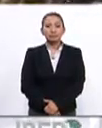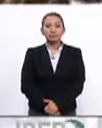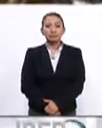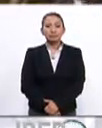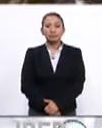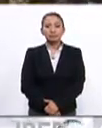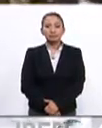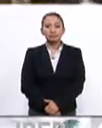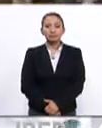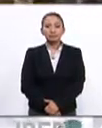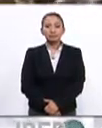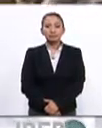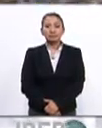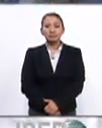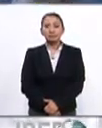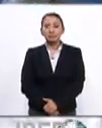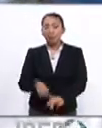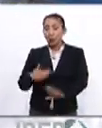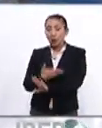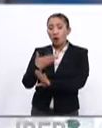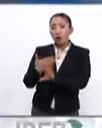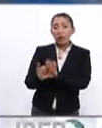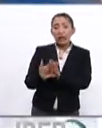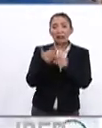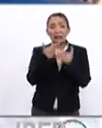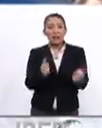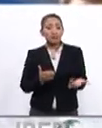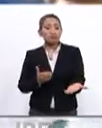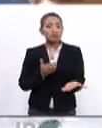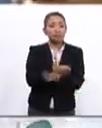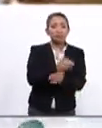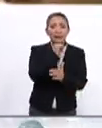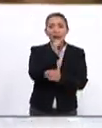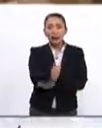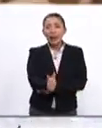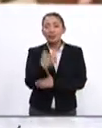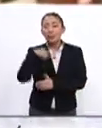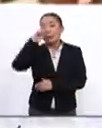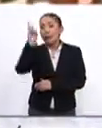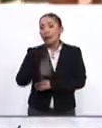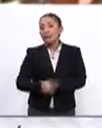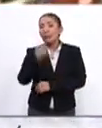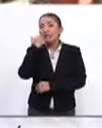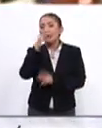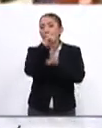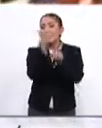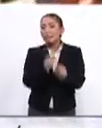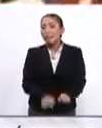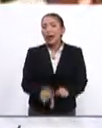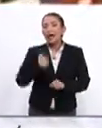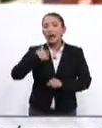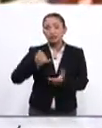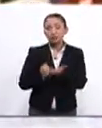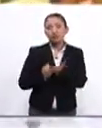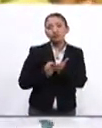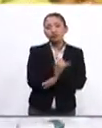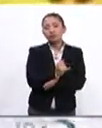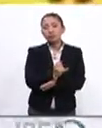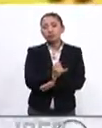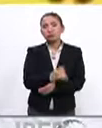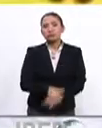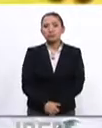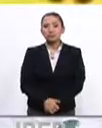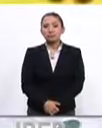Ni golpismo, ni intervencionismo. Venezuela quiere paz, democracia,